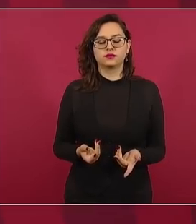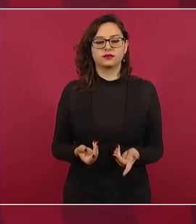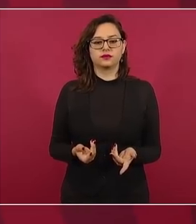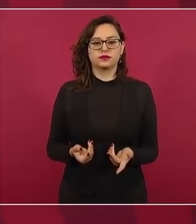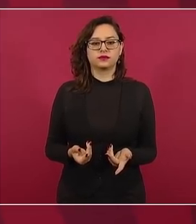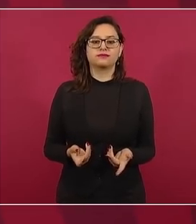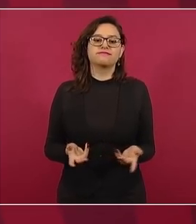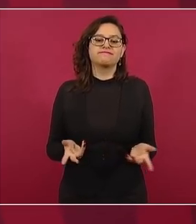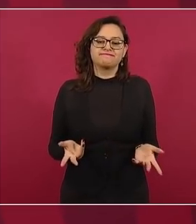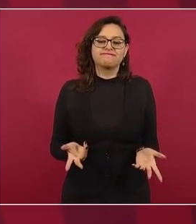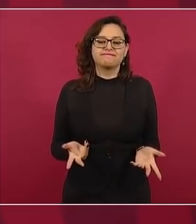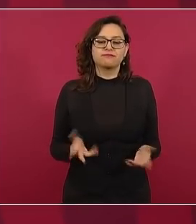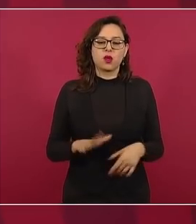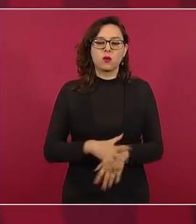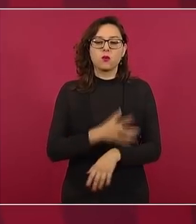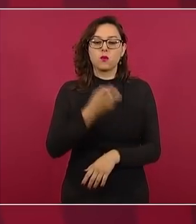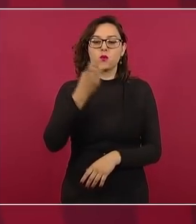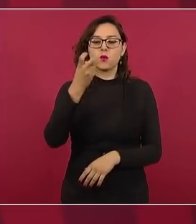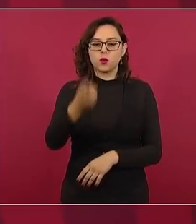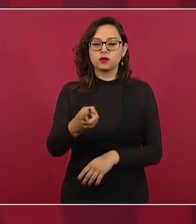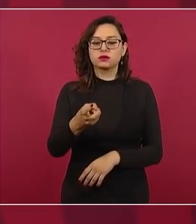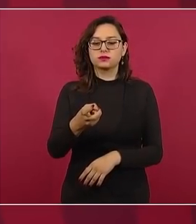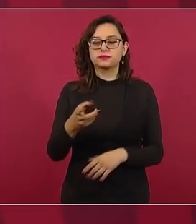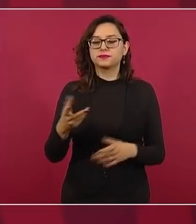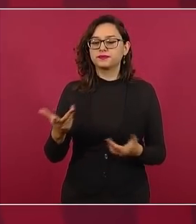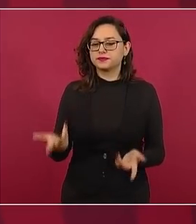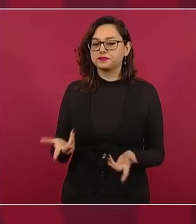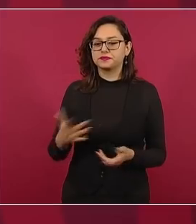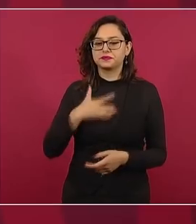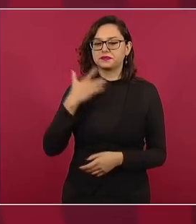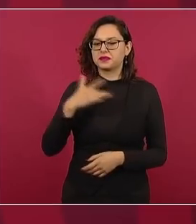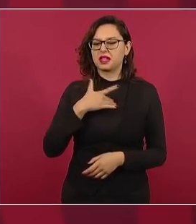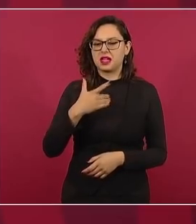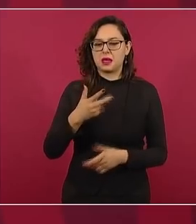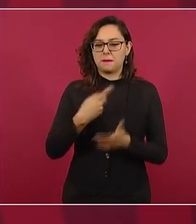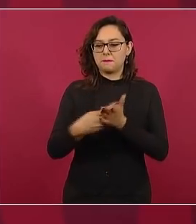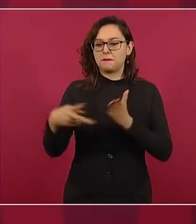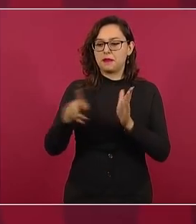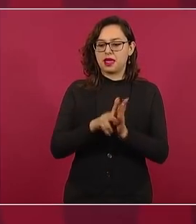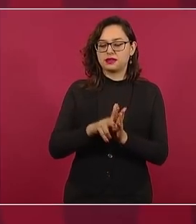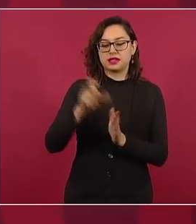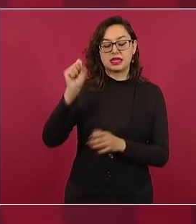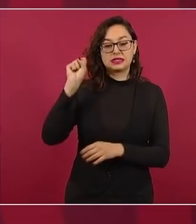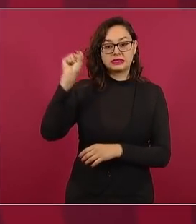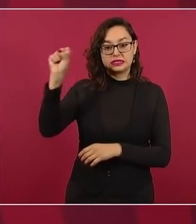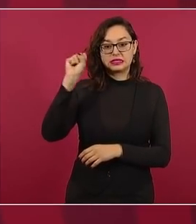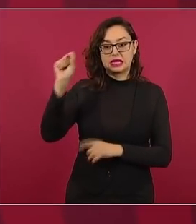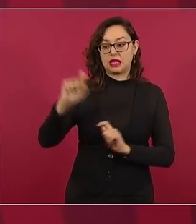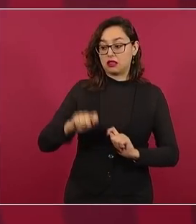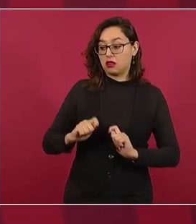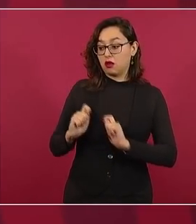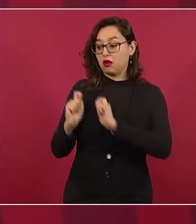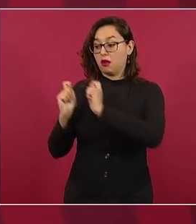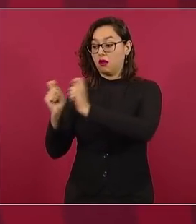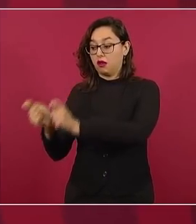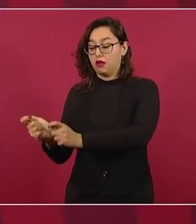Entonces, hay al parecer una modificación sobre esto en donde